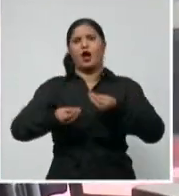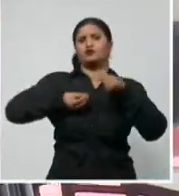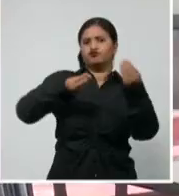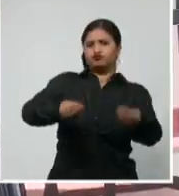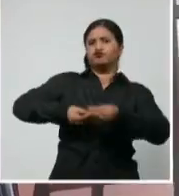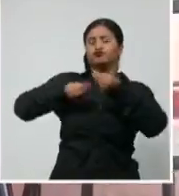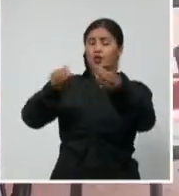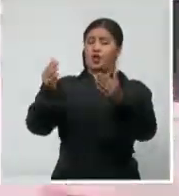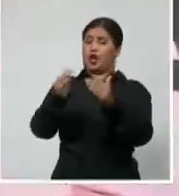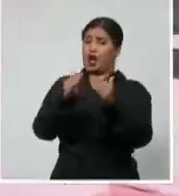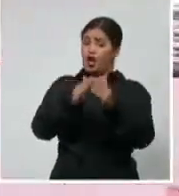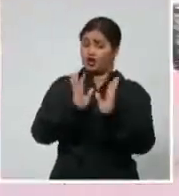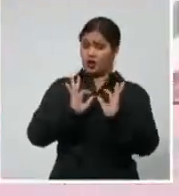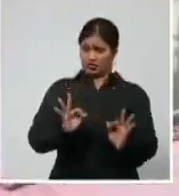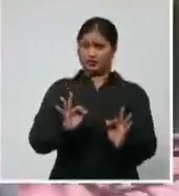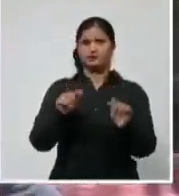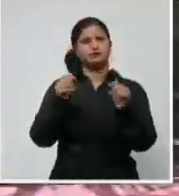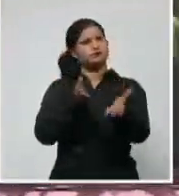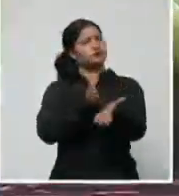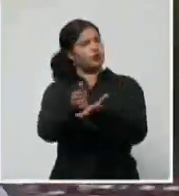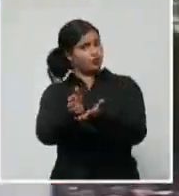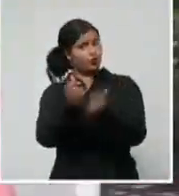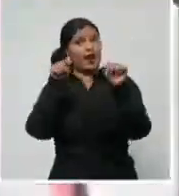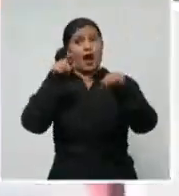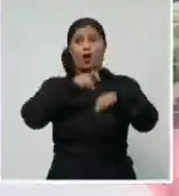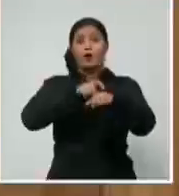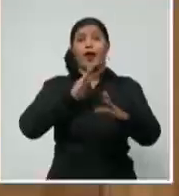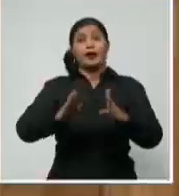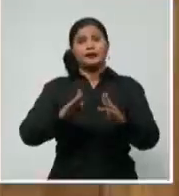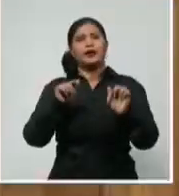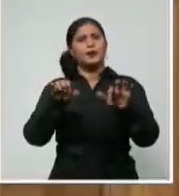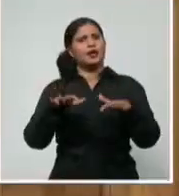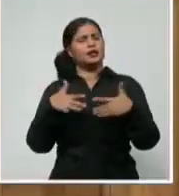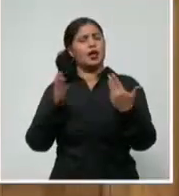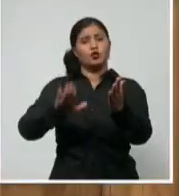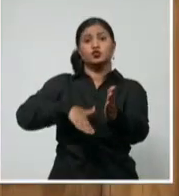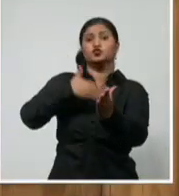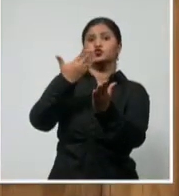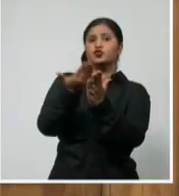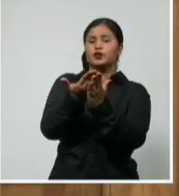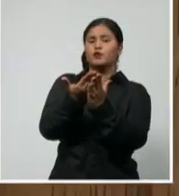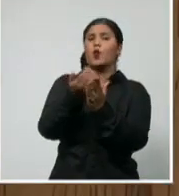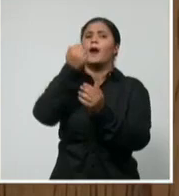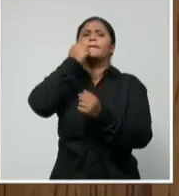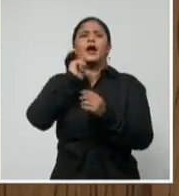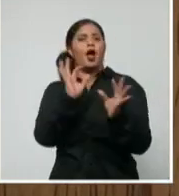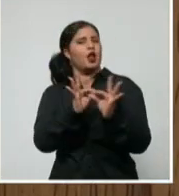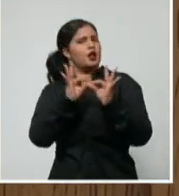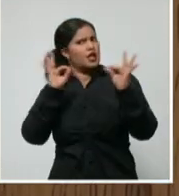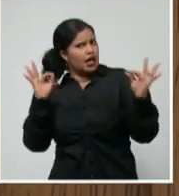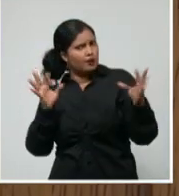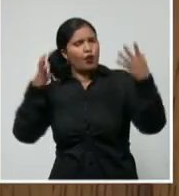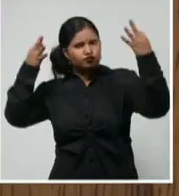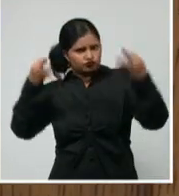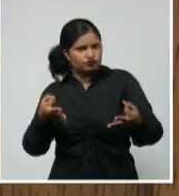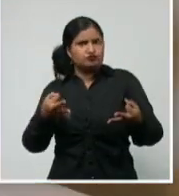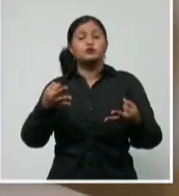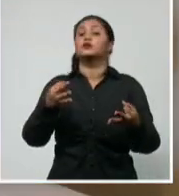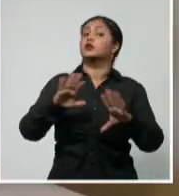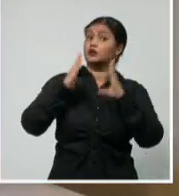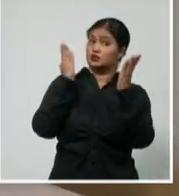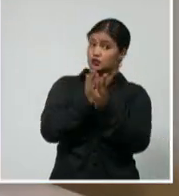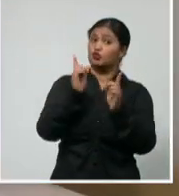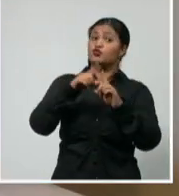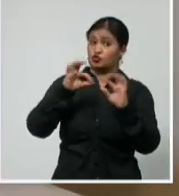propagación de la pandemia. La presente etapa estival propone un turismo más higiénico y seguro, en el que junto a la recreación,